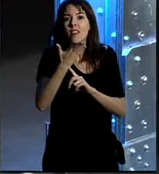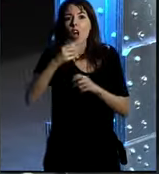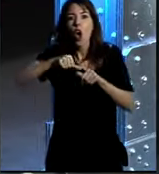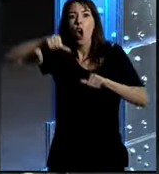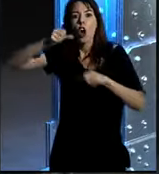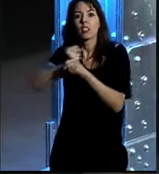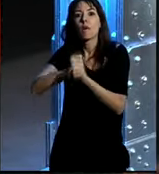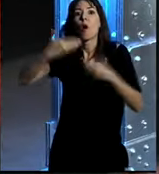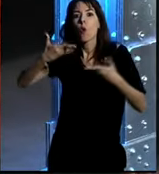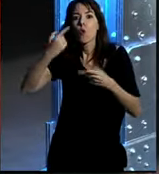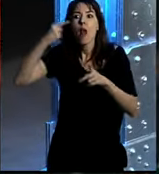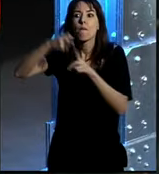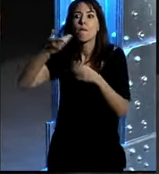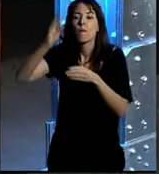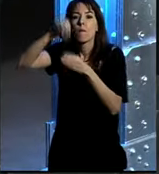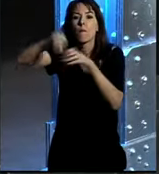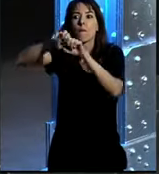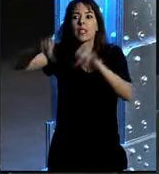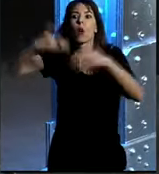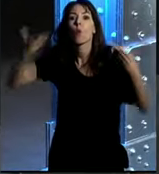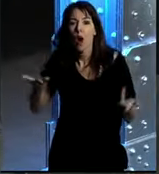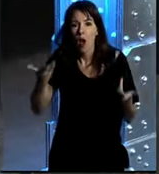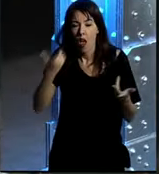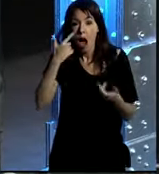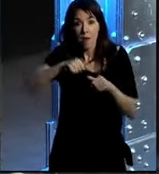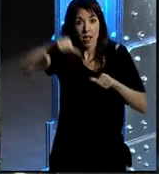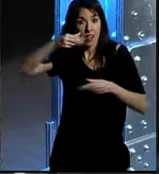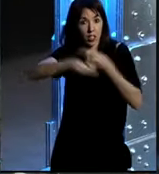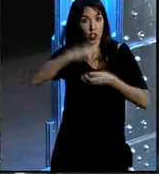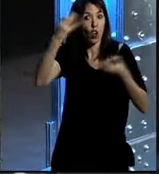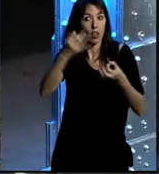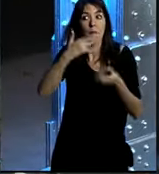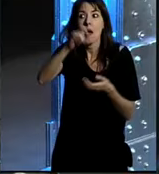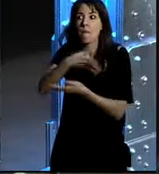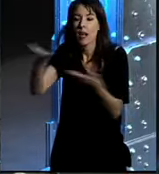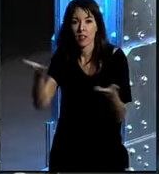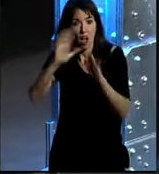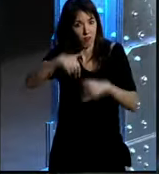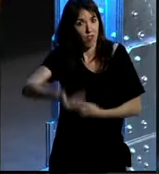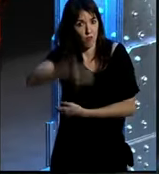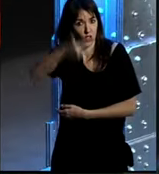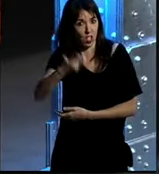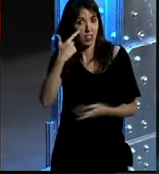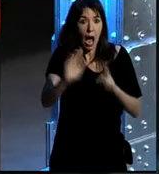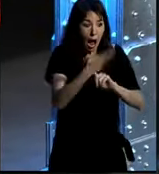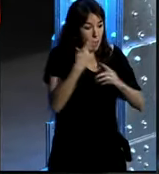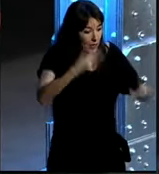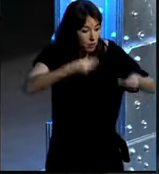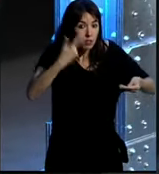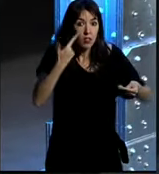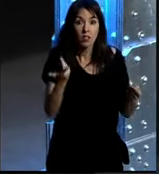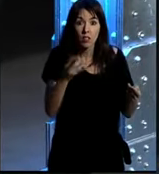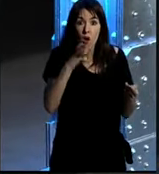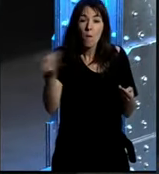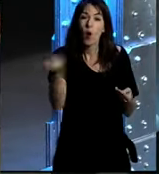hecho y para quién lo ha hecho tenéis que enseñar qué habéis hecho y para quién lo habéis hecho porque al final es lo que importa porque los